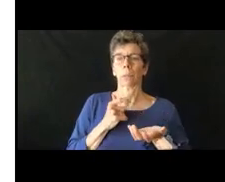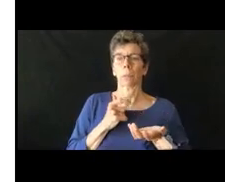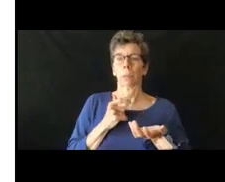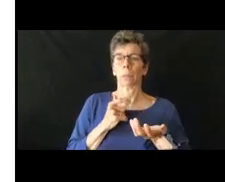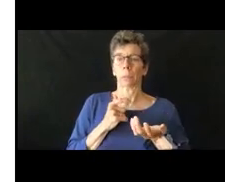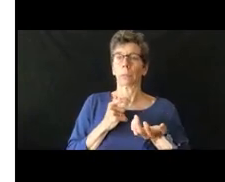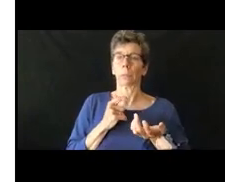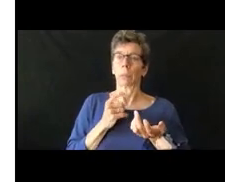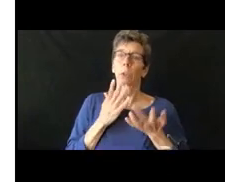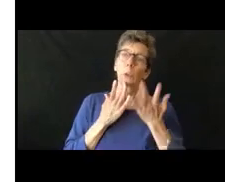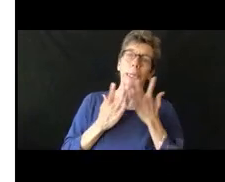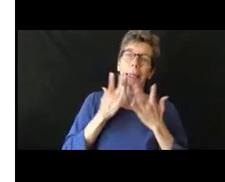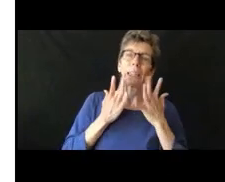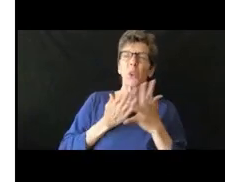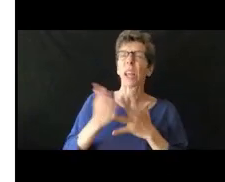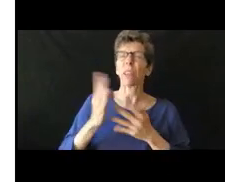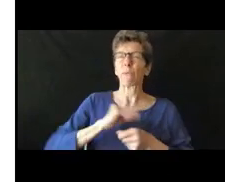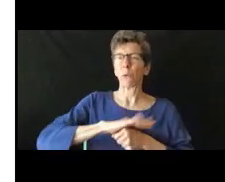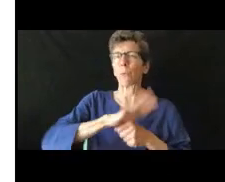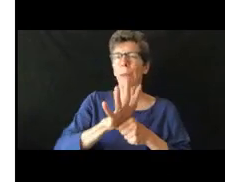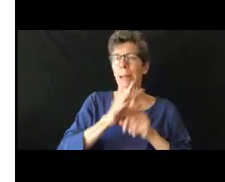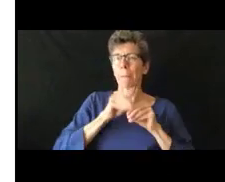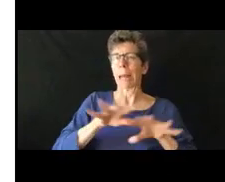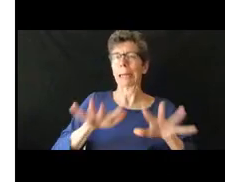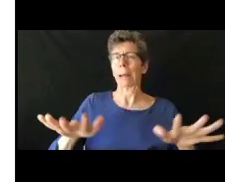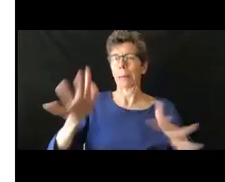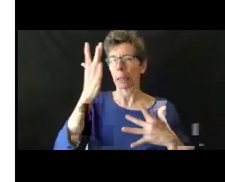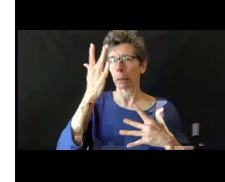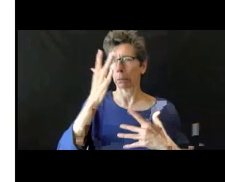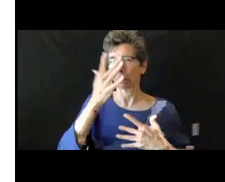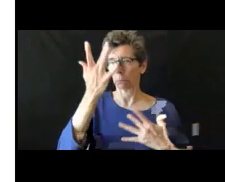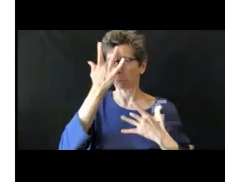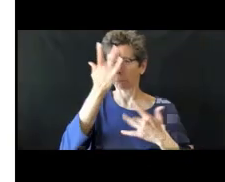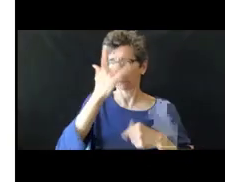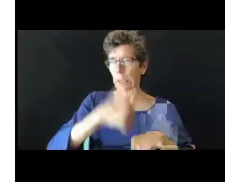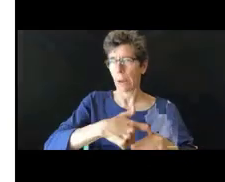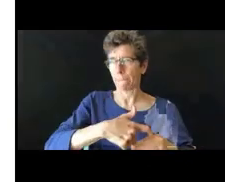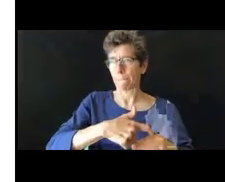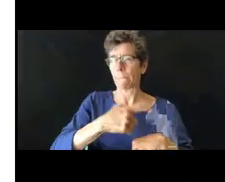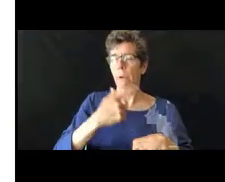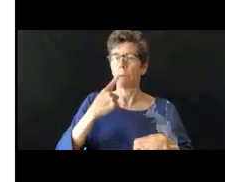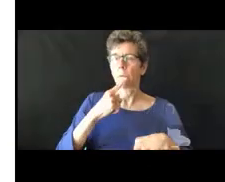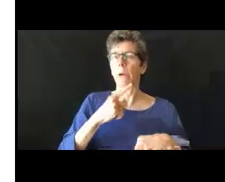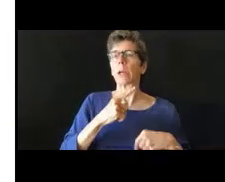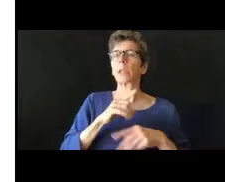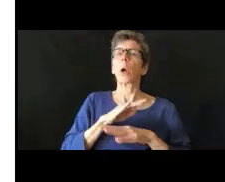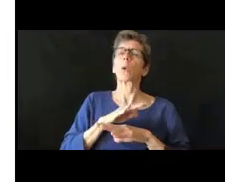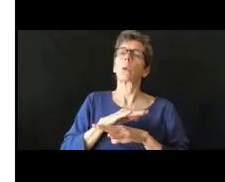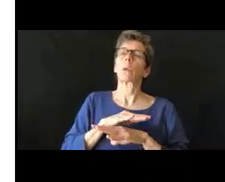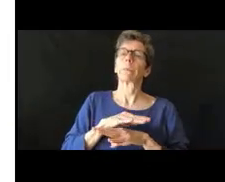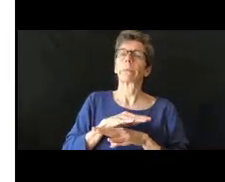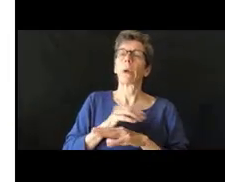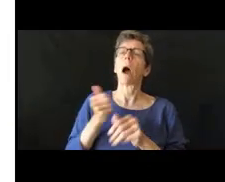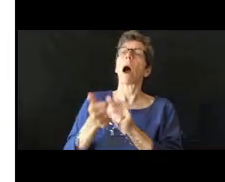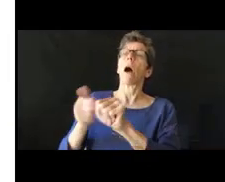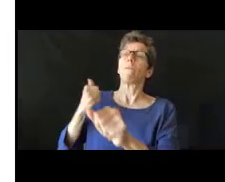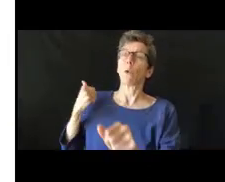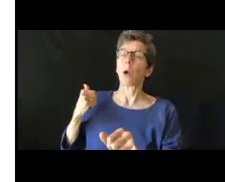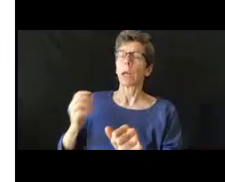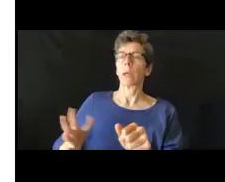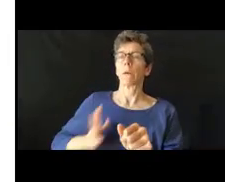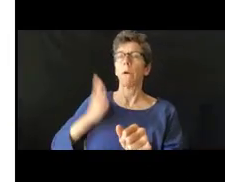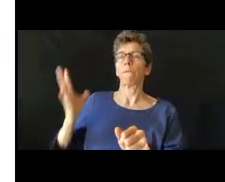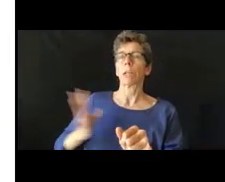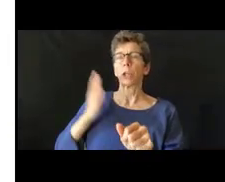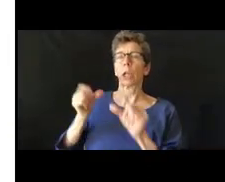planear y poner durante la pandemia de forma remota entonces evitar hacer cambios oficiales